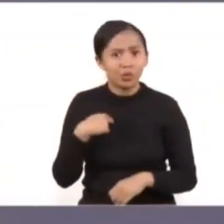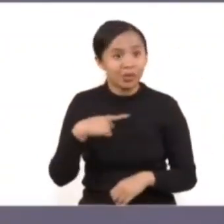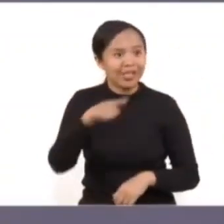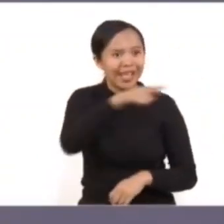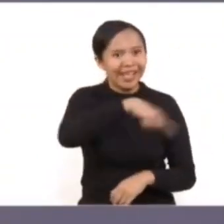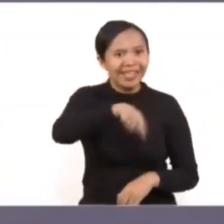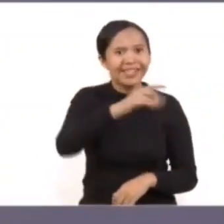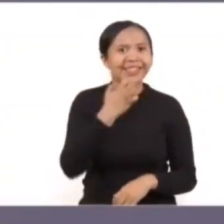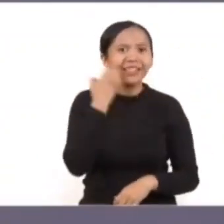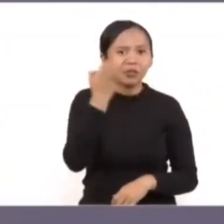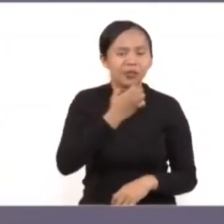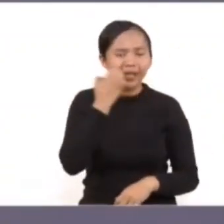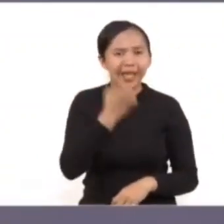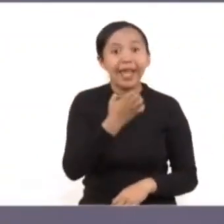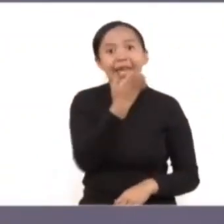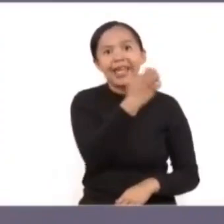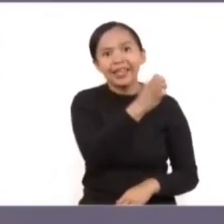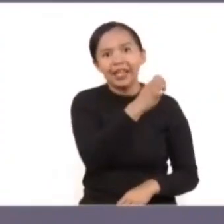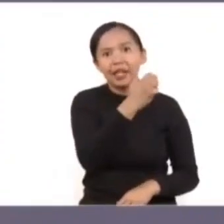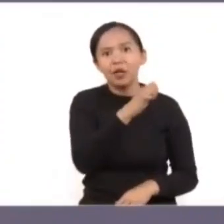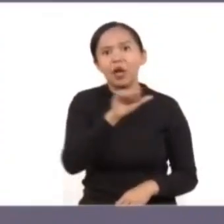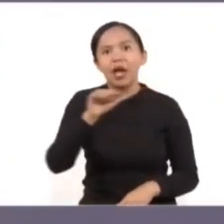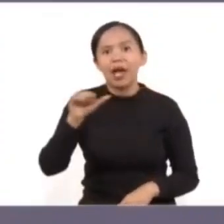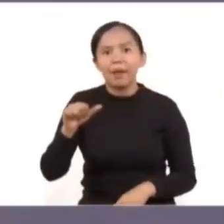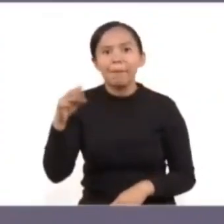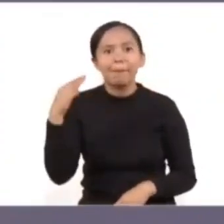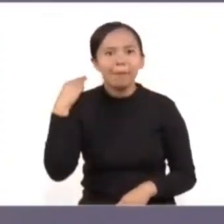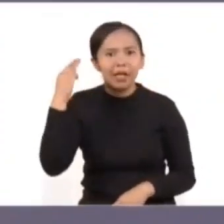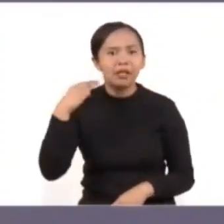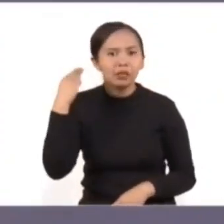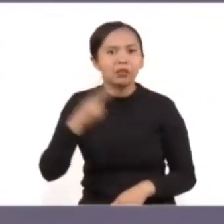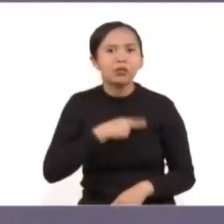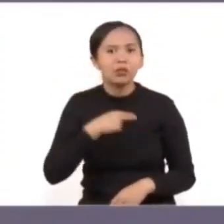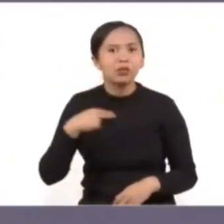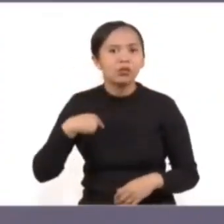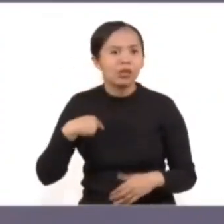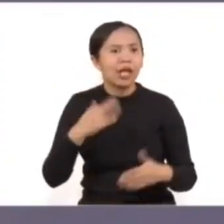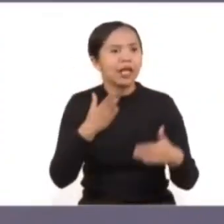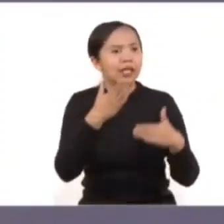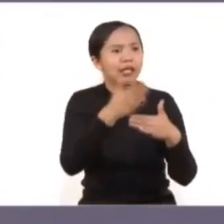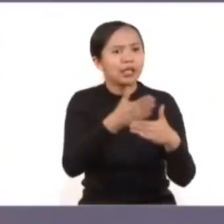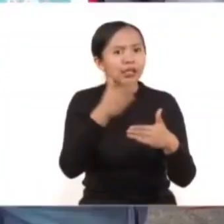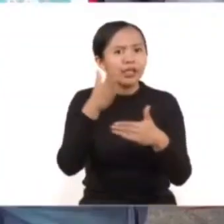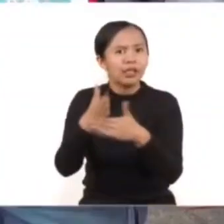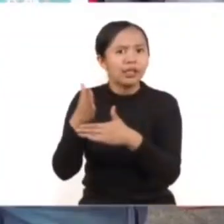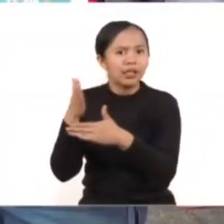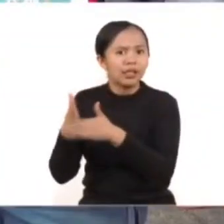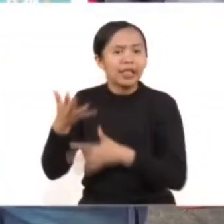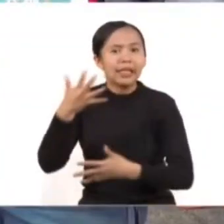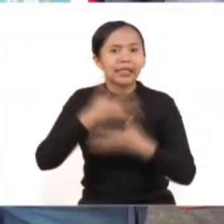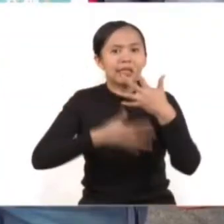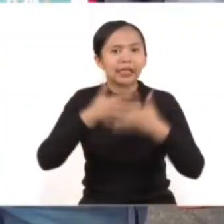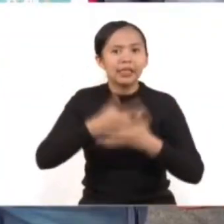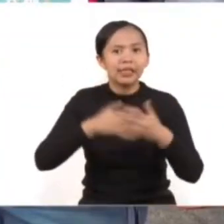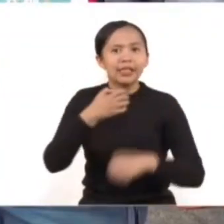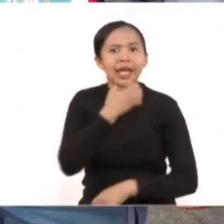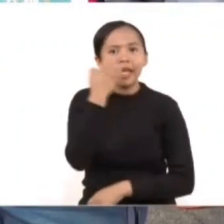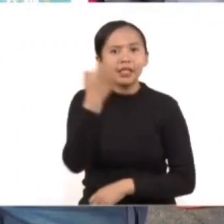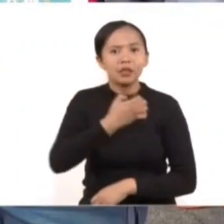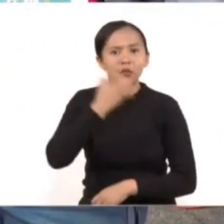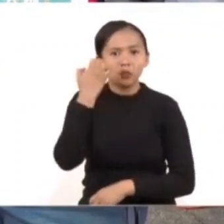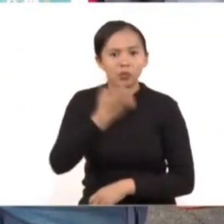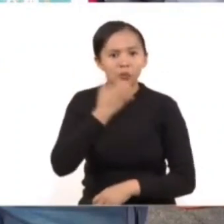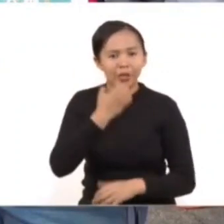educativos. Entre enero y marzo de este año hemos hecho intervenciones integrales en 15 planteles de